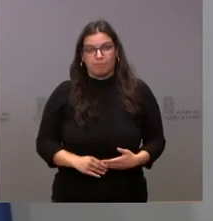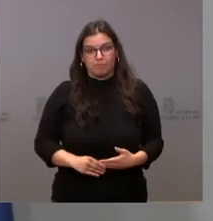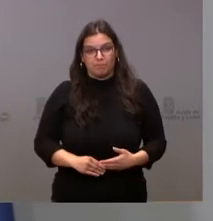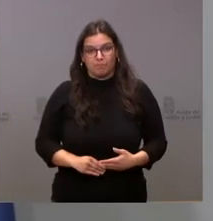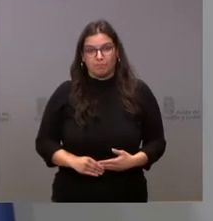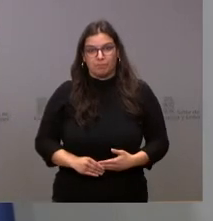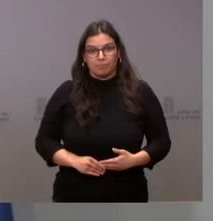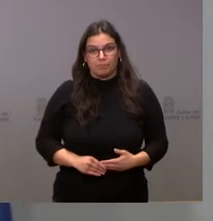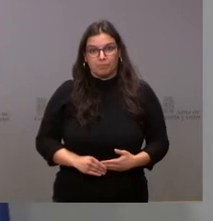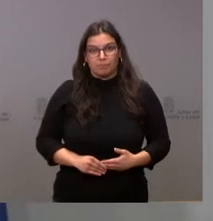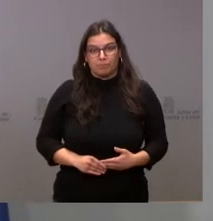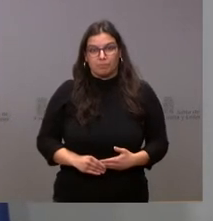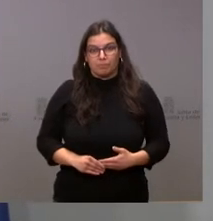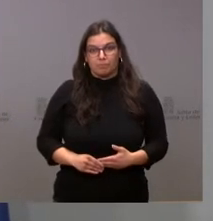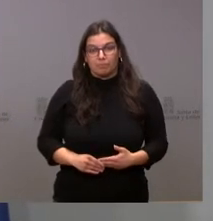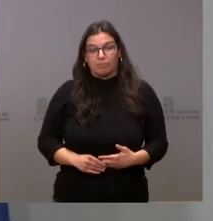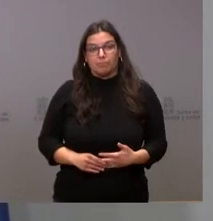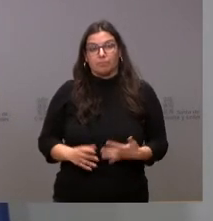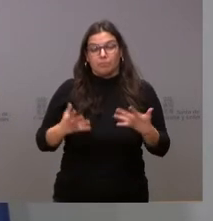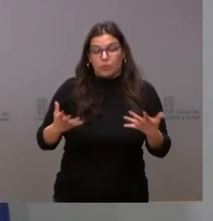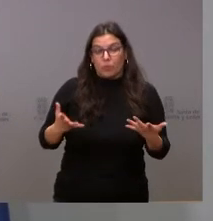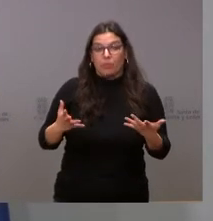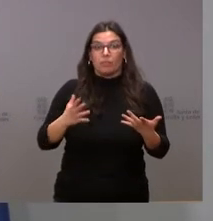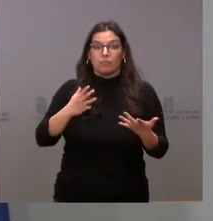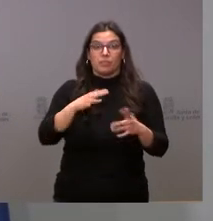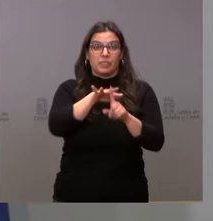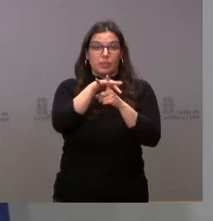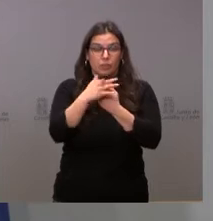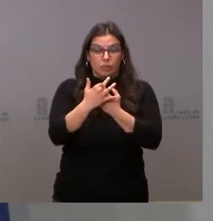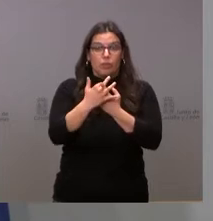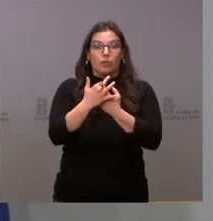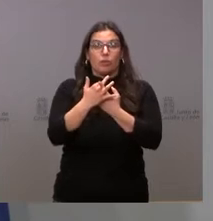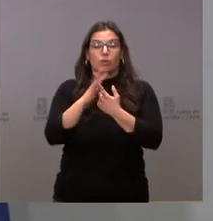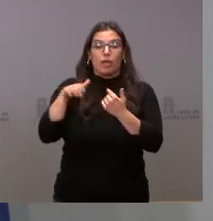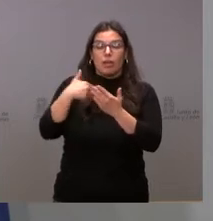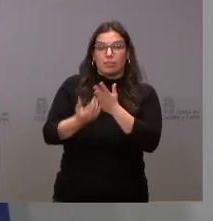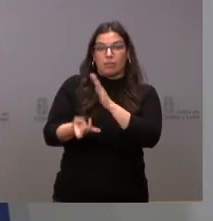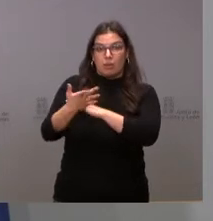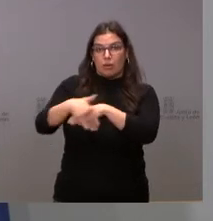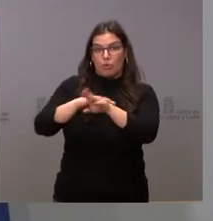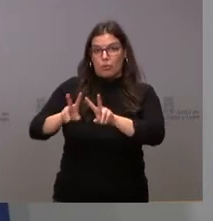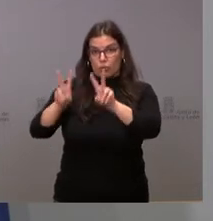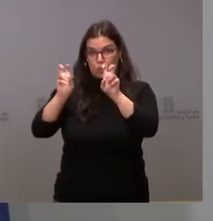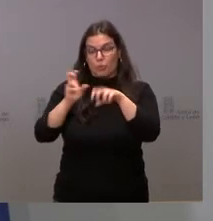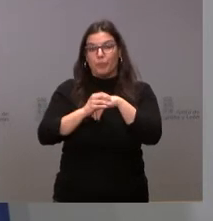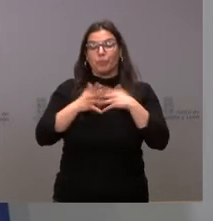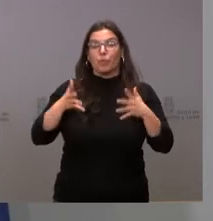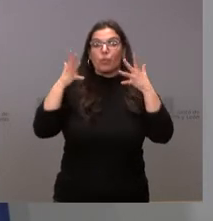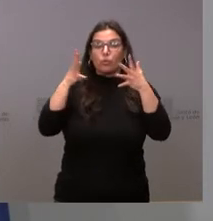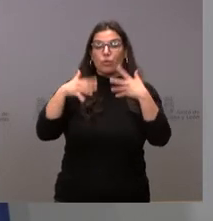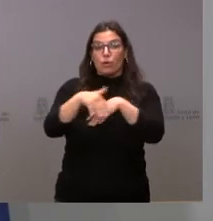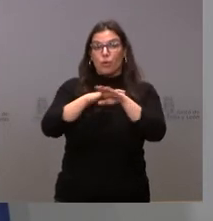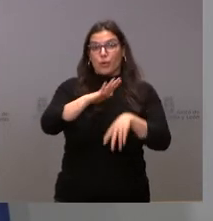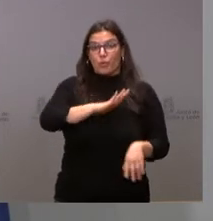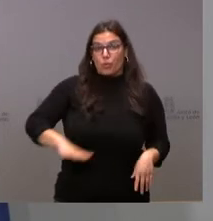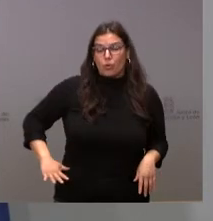y, por tanto, esta será la situación que llevamos hasta la constitución del nuevo Gobierno. Desde aquí, el Consejo de Gobierno en